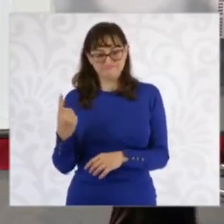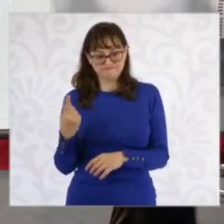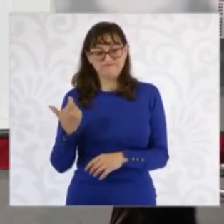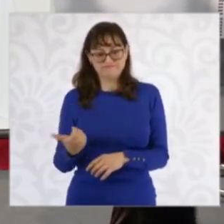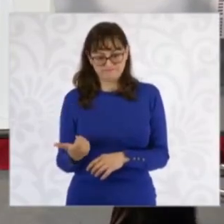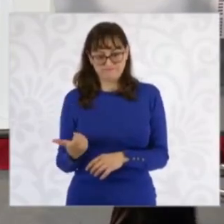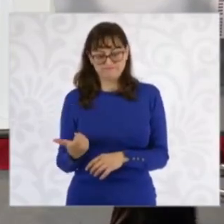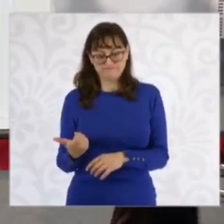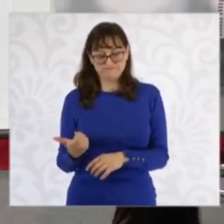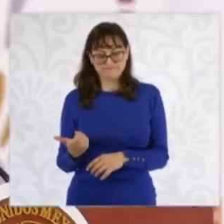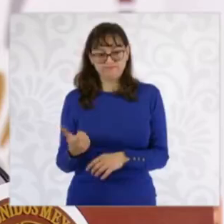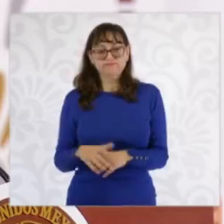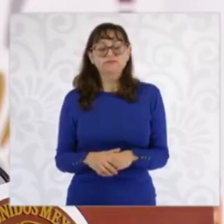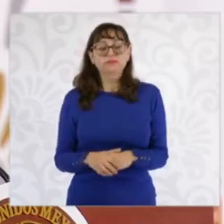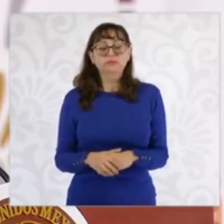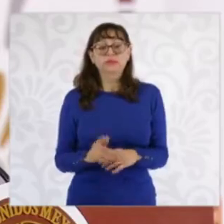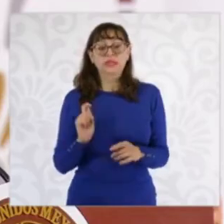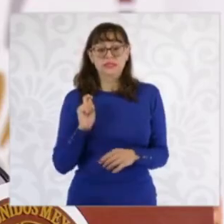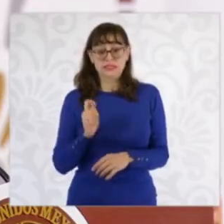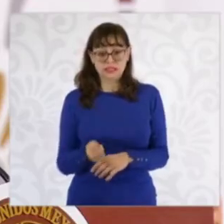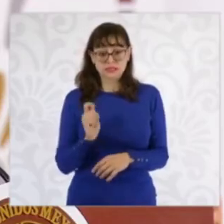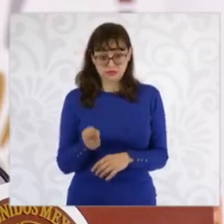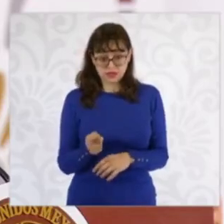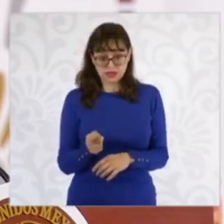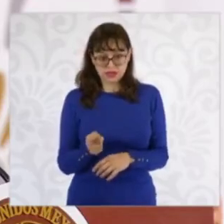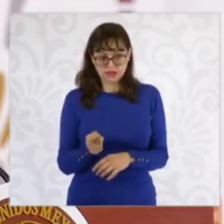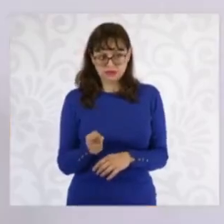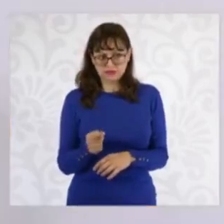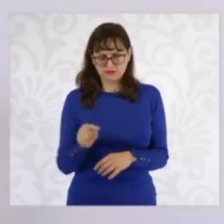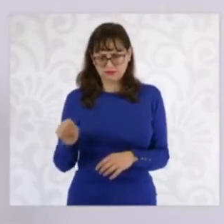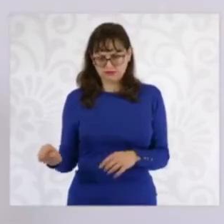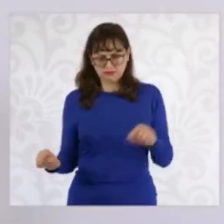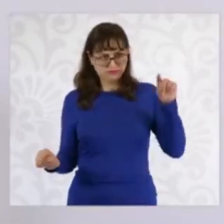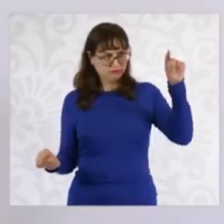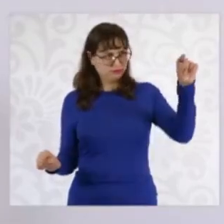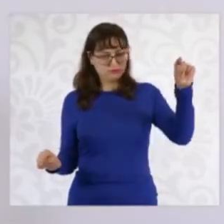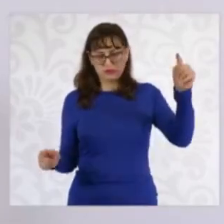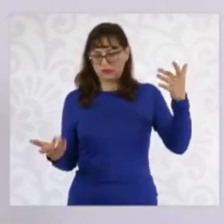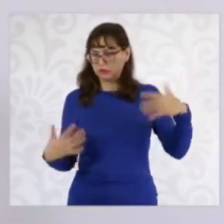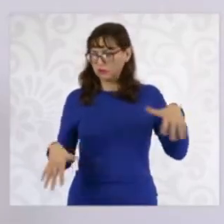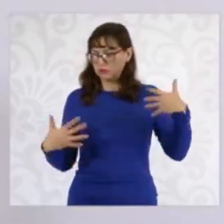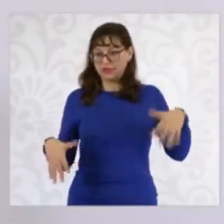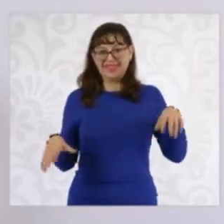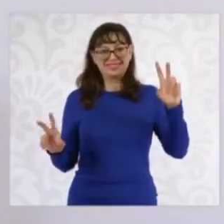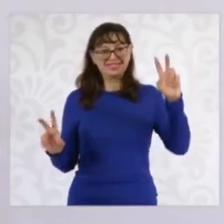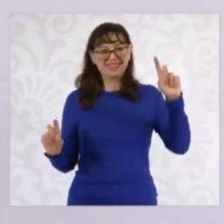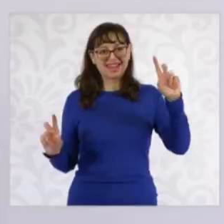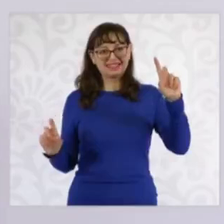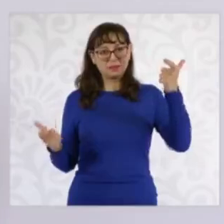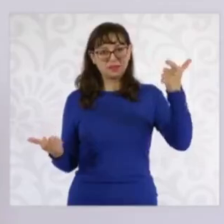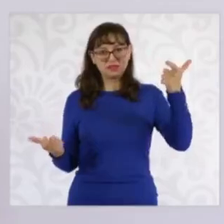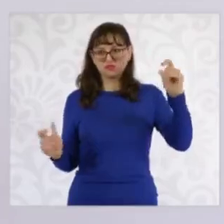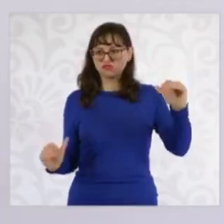con 95 centavos. Es decir, hay una diferencia de 30 pesos con 90 centavos entre